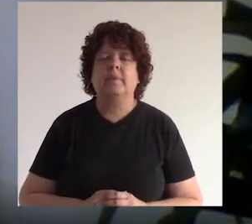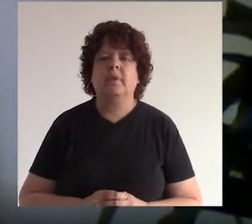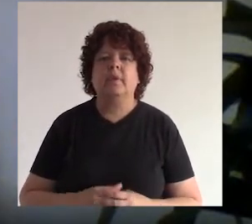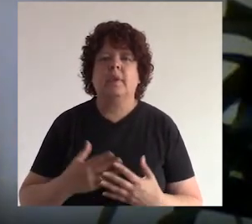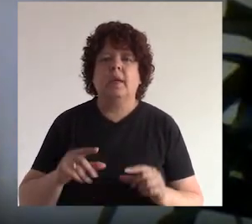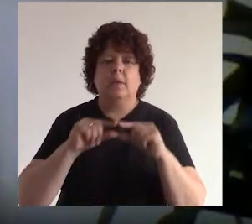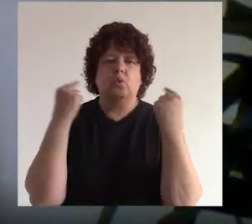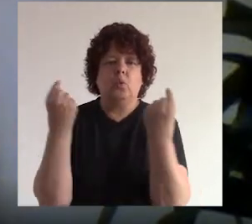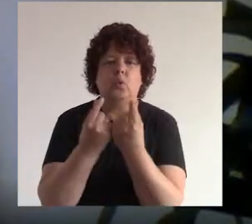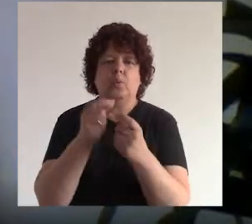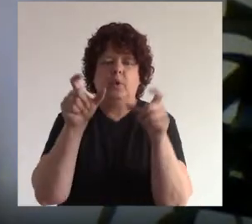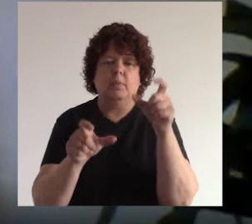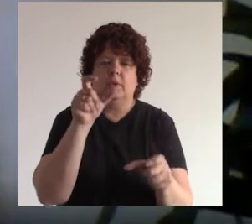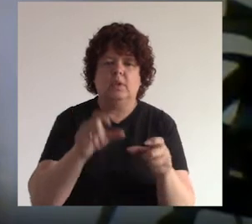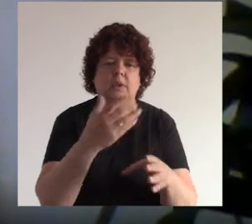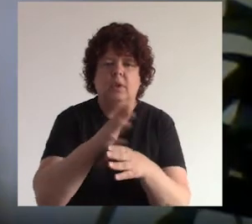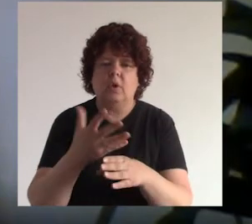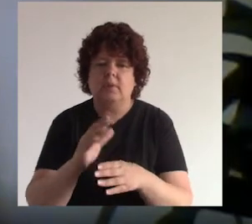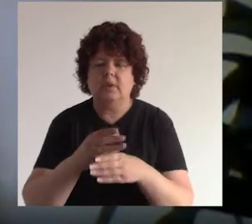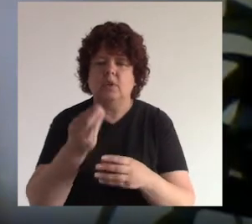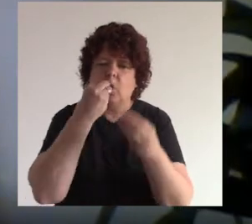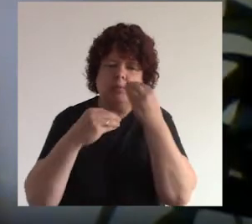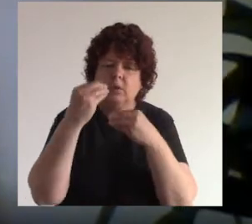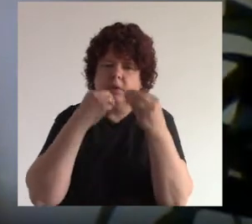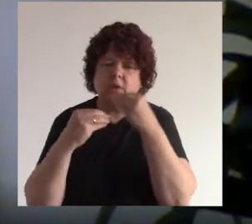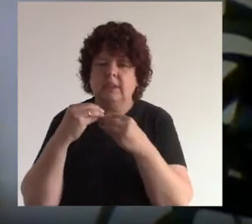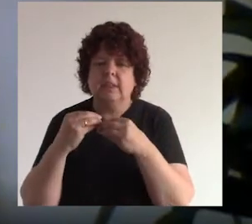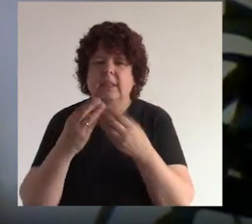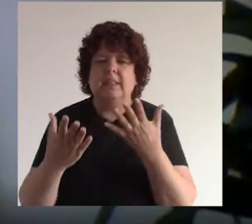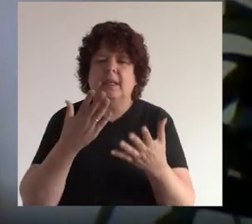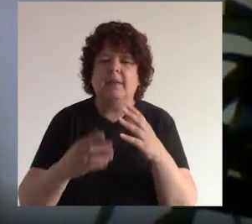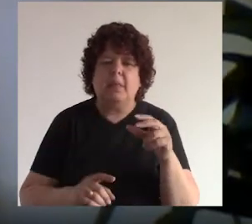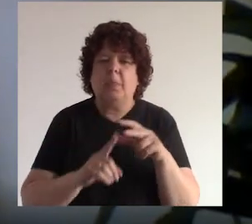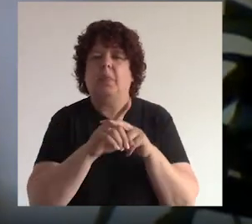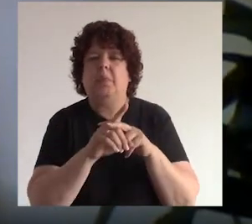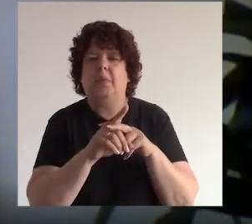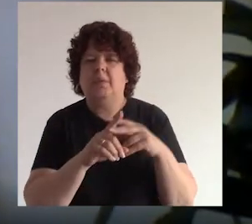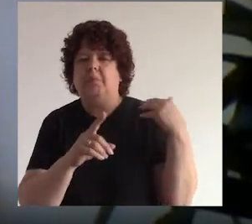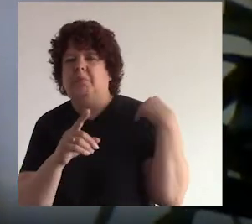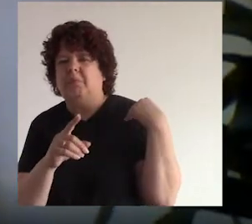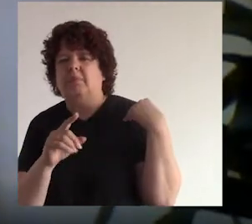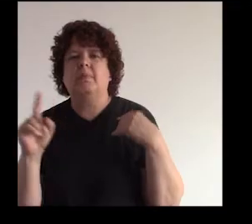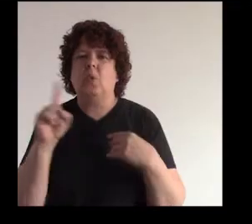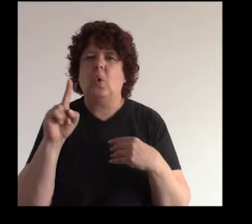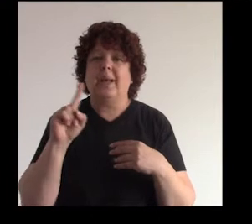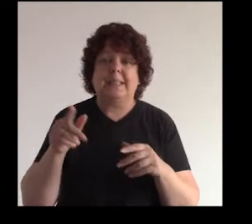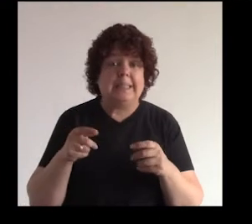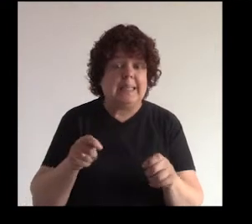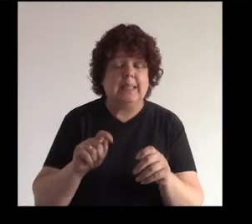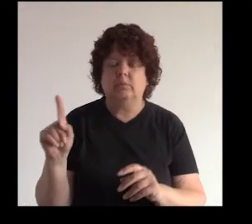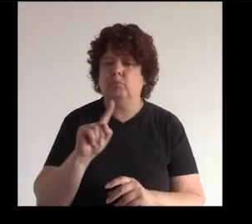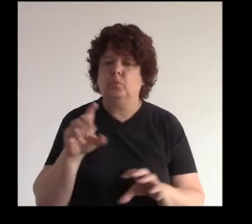entonces acá tenemos un grupo de personas que están compartiendo un almuerzo como les dije y de repente alguien los interrumpe ¿no? entonces evitemos hacer